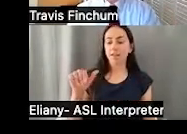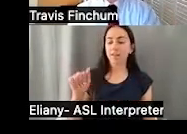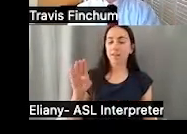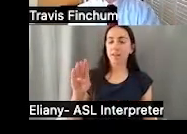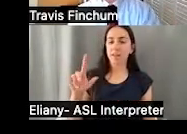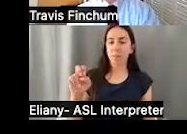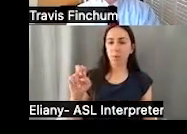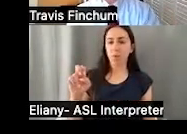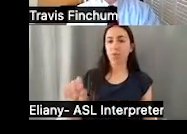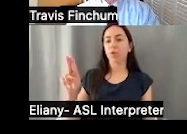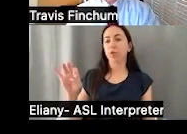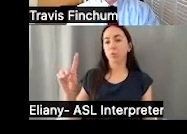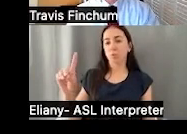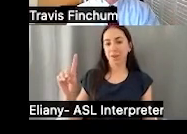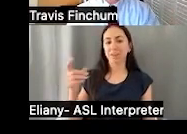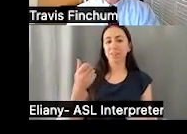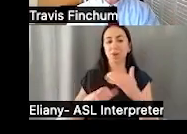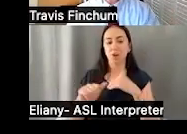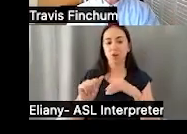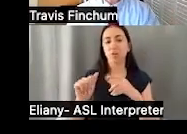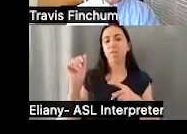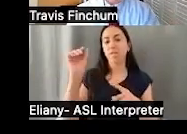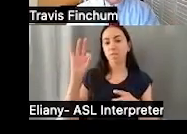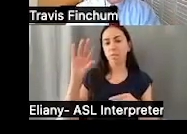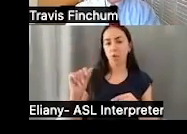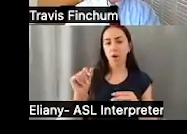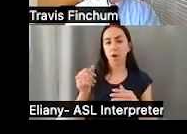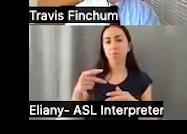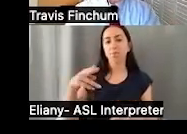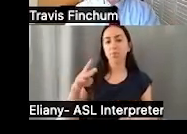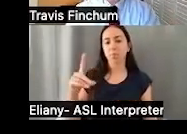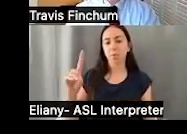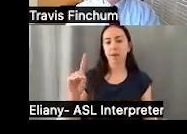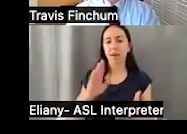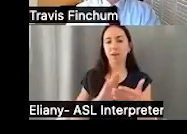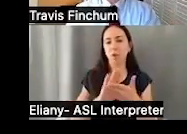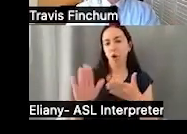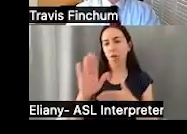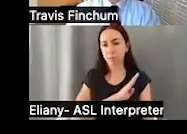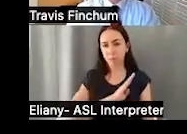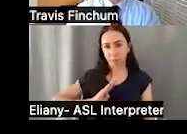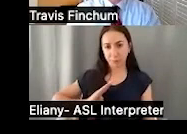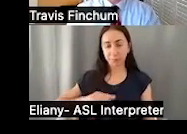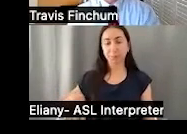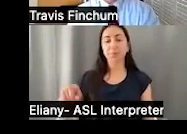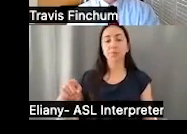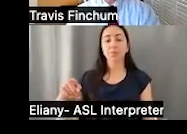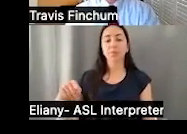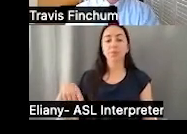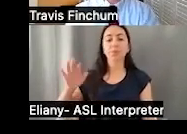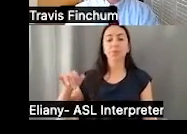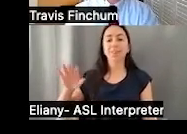ABLE de Florida se llama ABLE United. Está administrado bajo la junta prepaga de la Universidad de Florida.